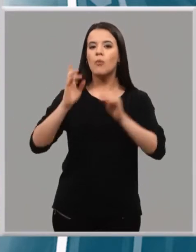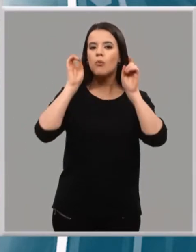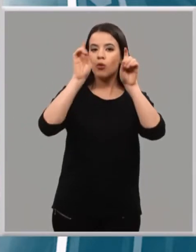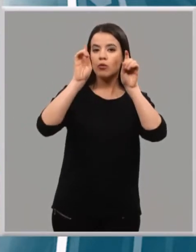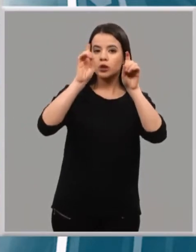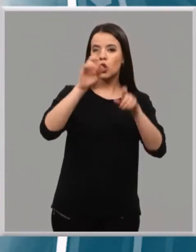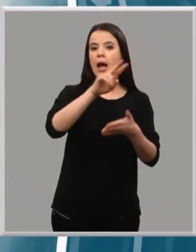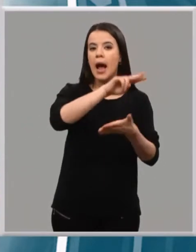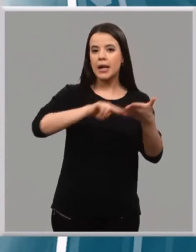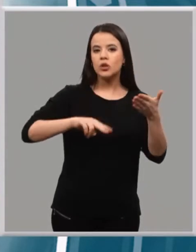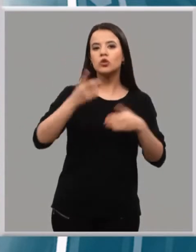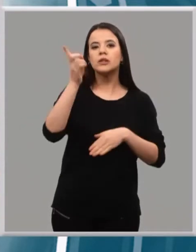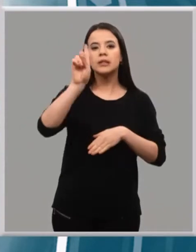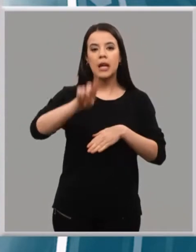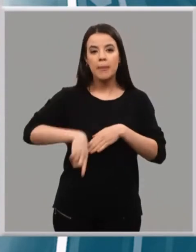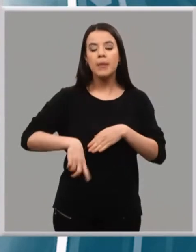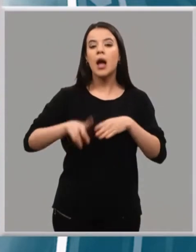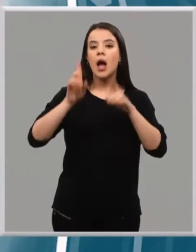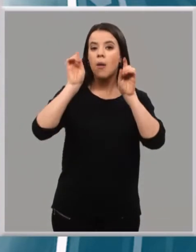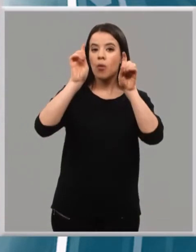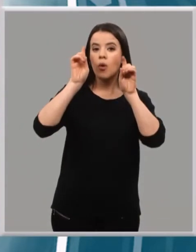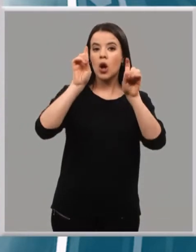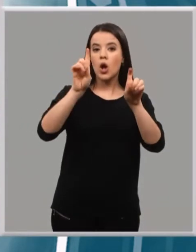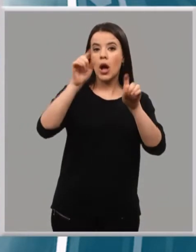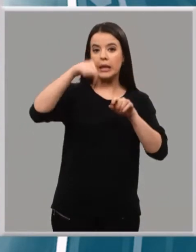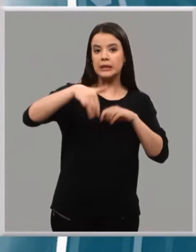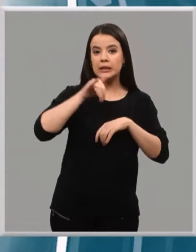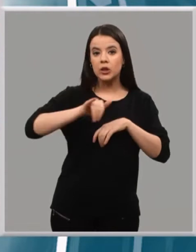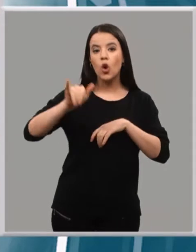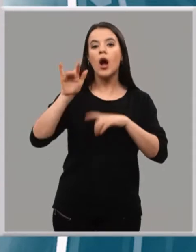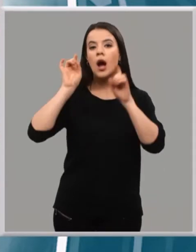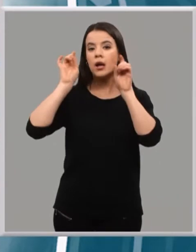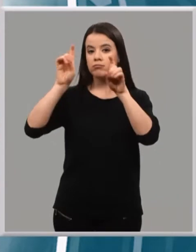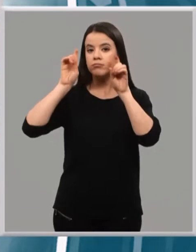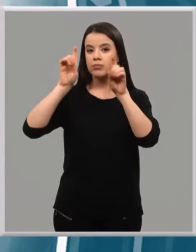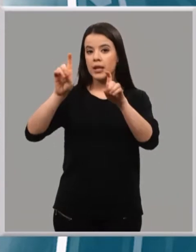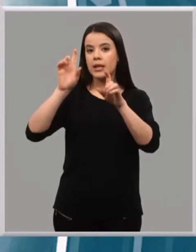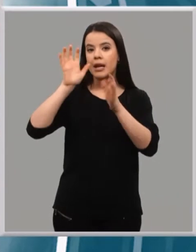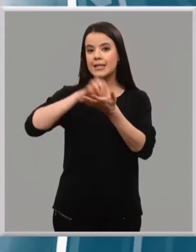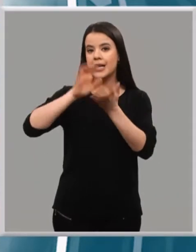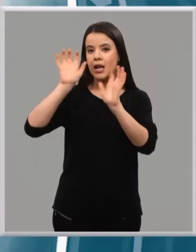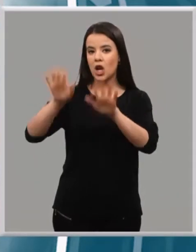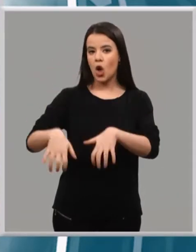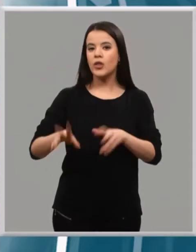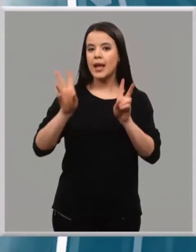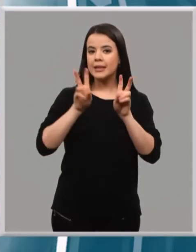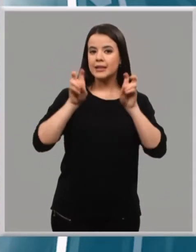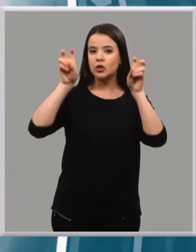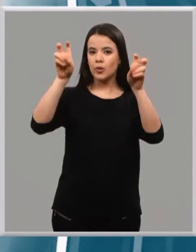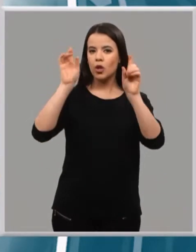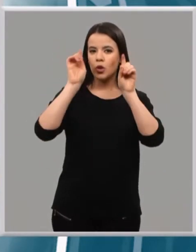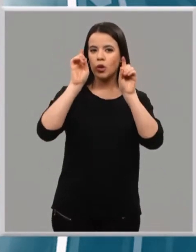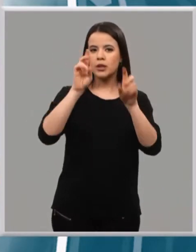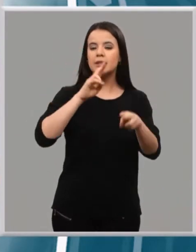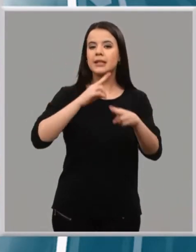participan, junto a otros compañeros riojanos y castellano-leoneses, en el proyecto de innovación educativa Observa Acción.